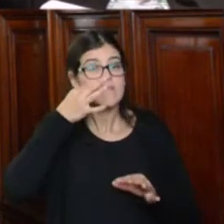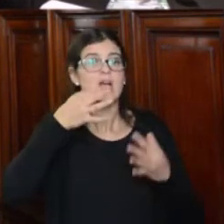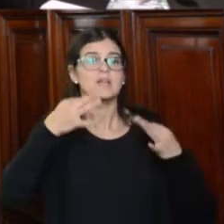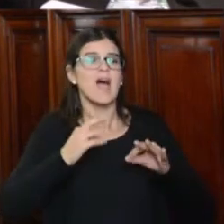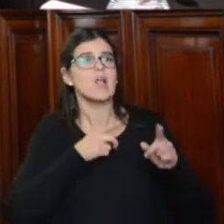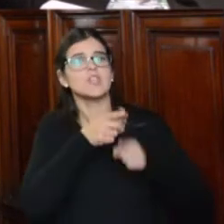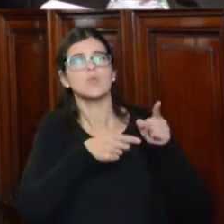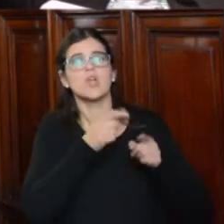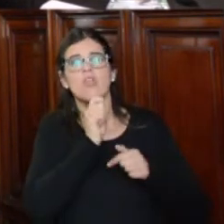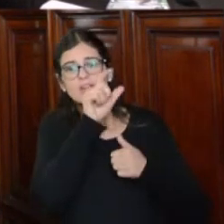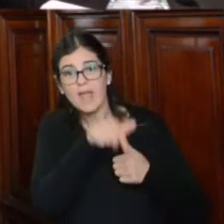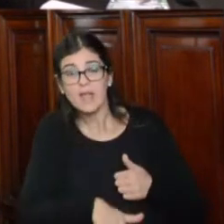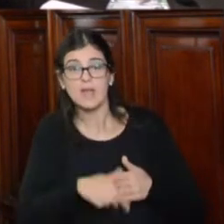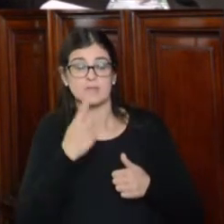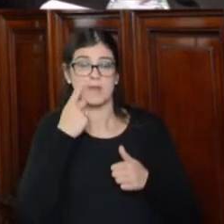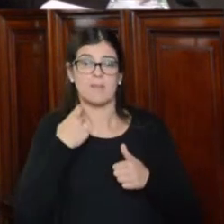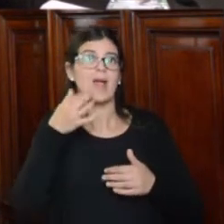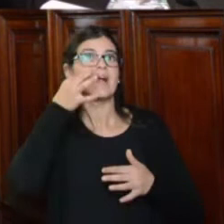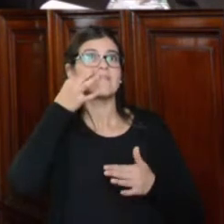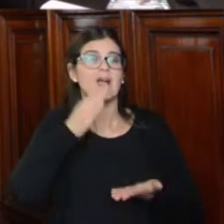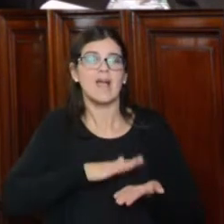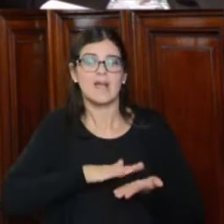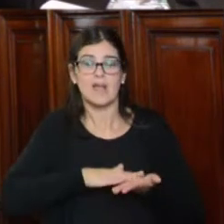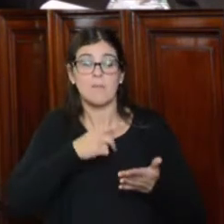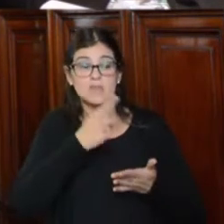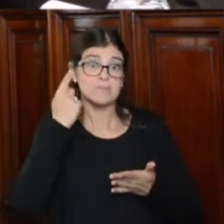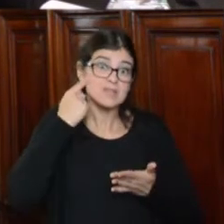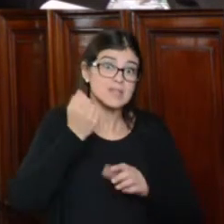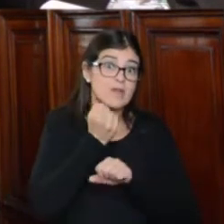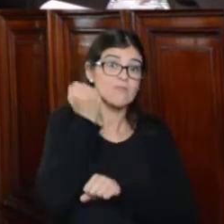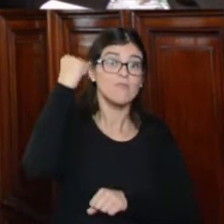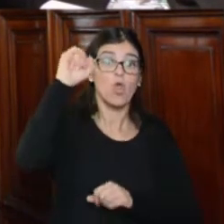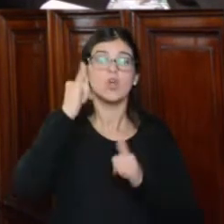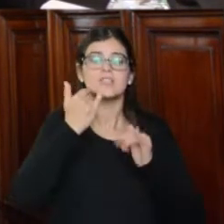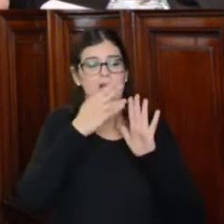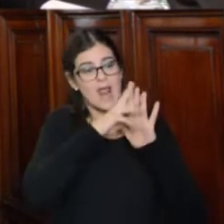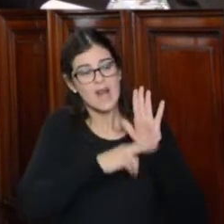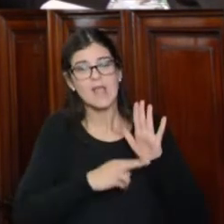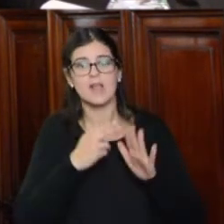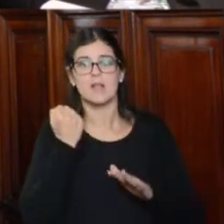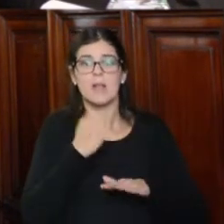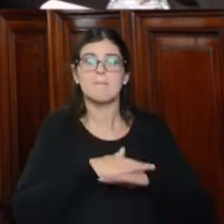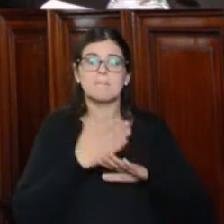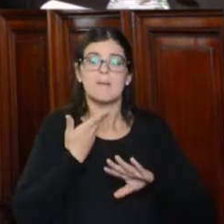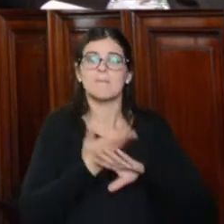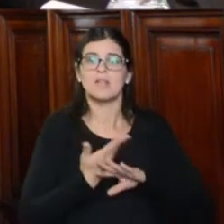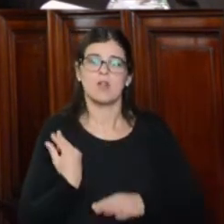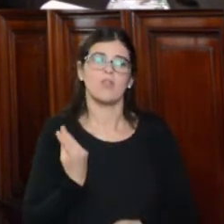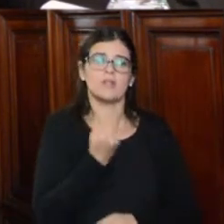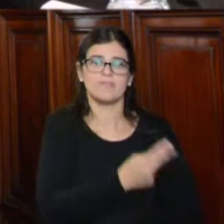acusados cuando se considera que éste ha violado las reglas mínimas exigibles para el ejercicio del cargo.